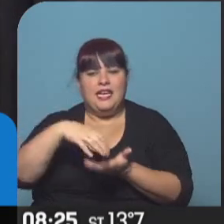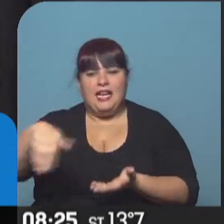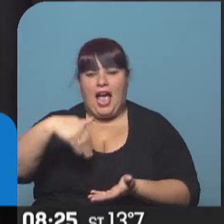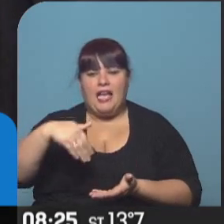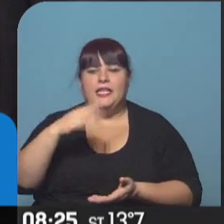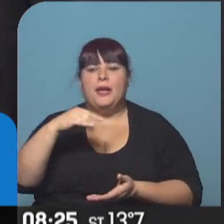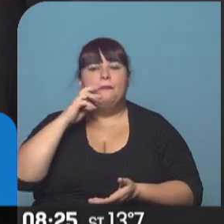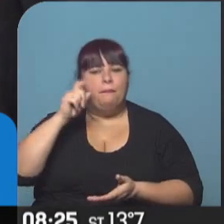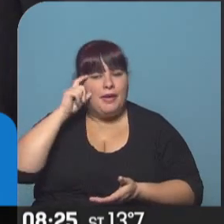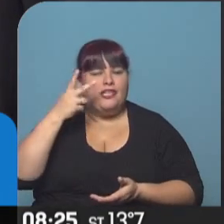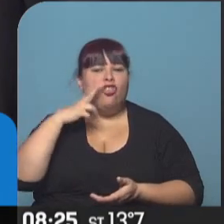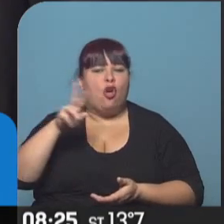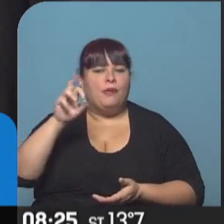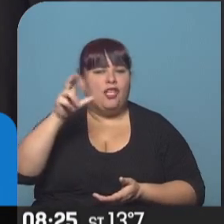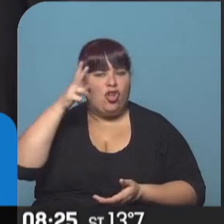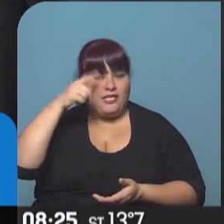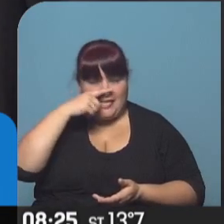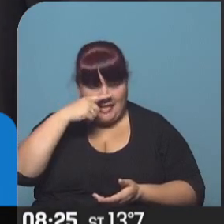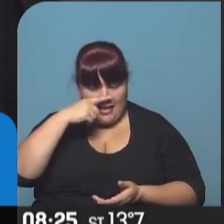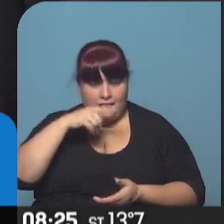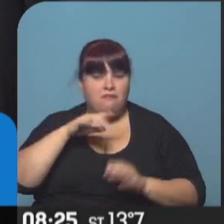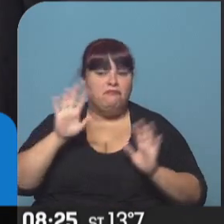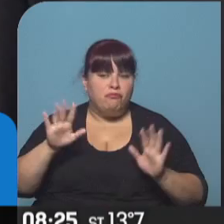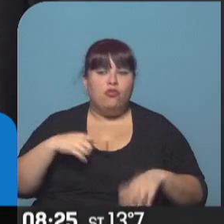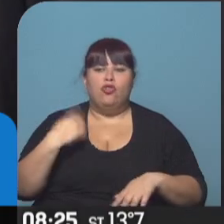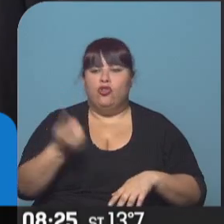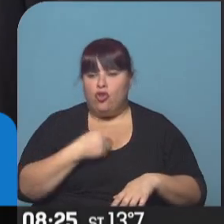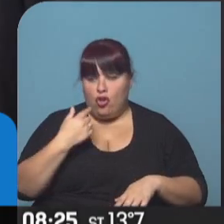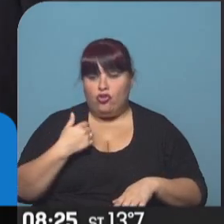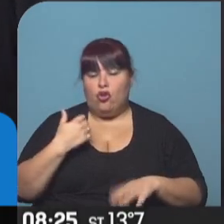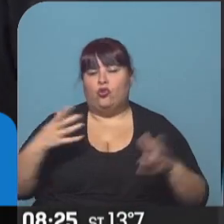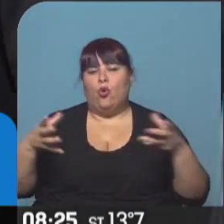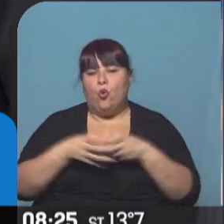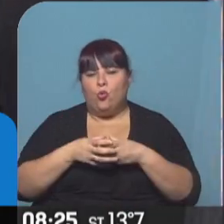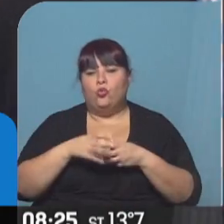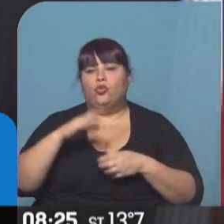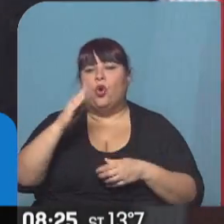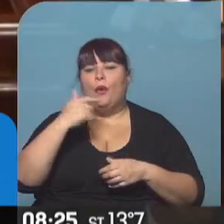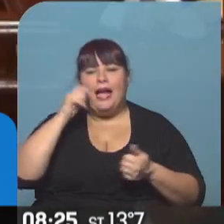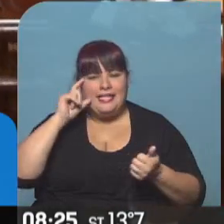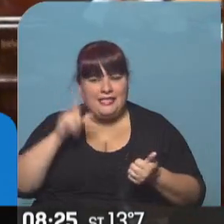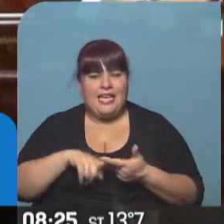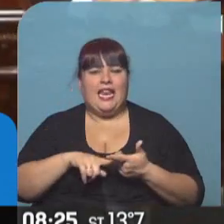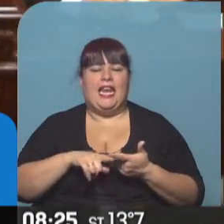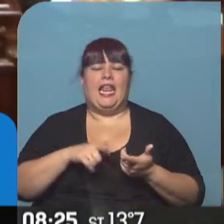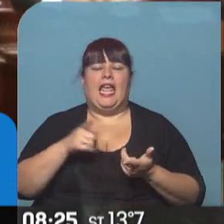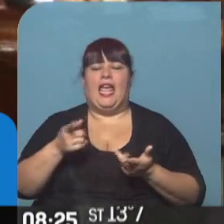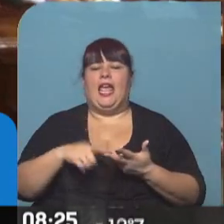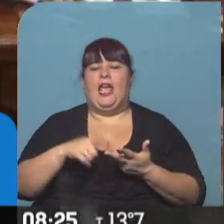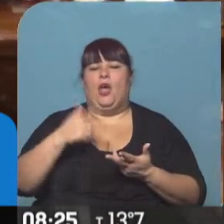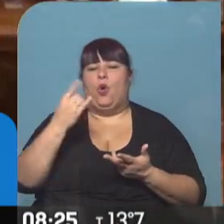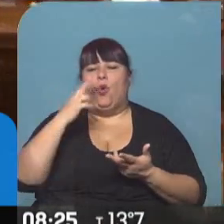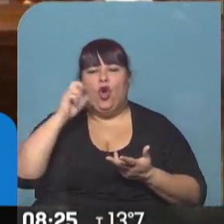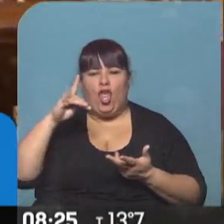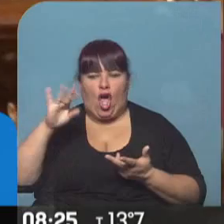calle Bartolomé Mitre de 2087. Y bueno, nosotros encabezamos junto con Chicho Basile, con Luis